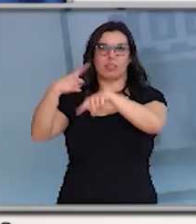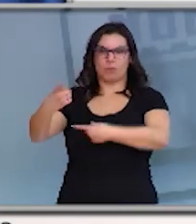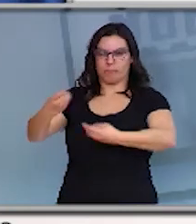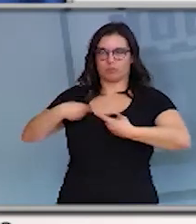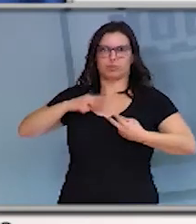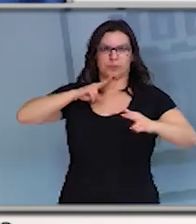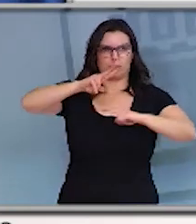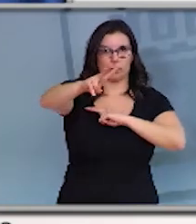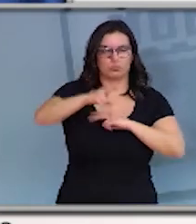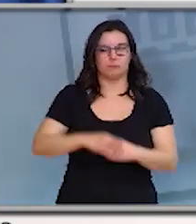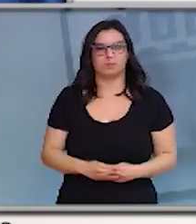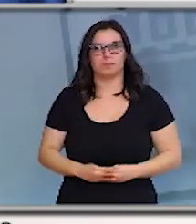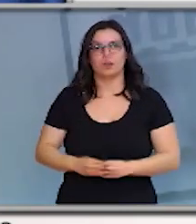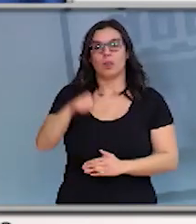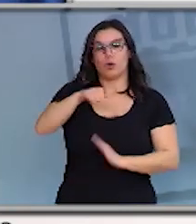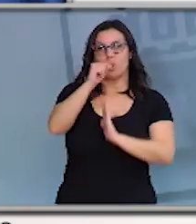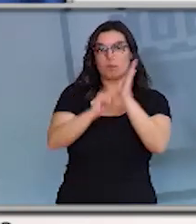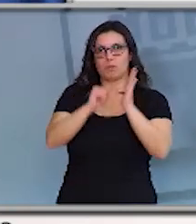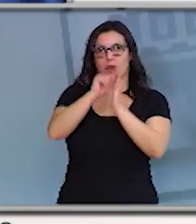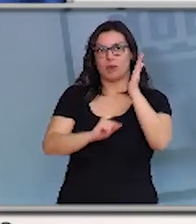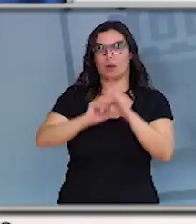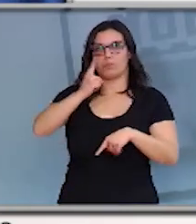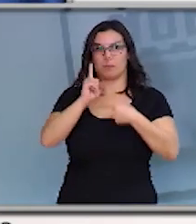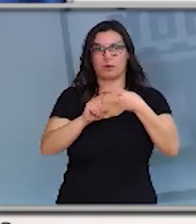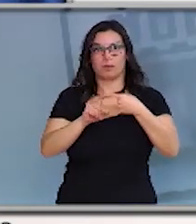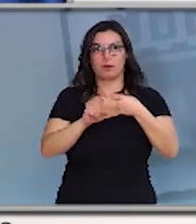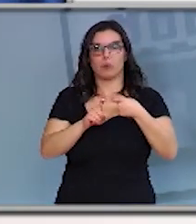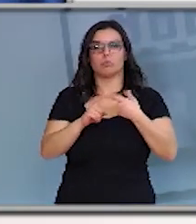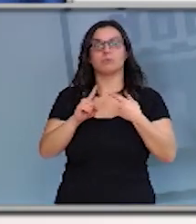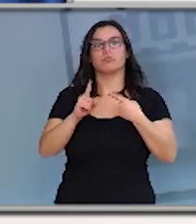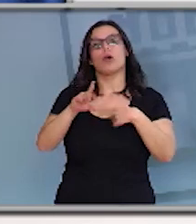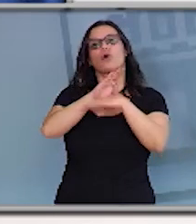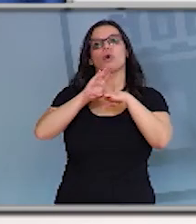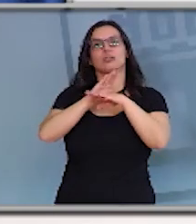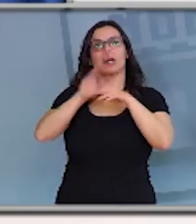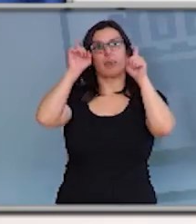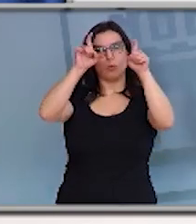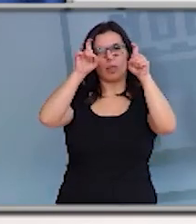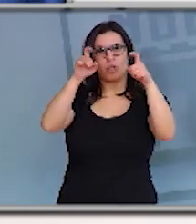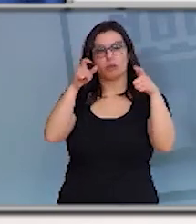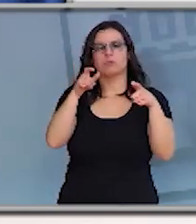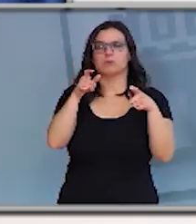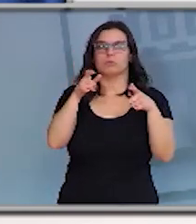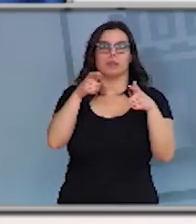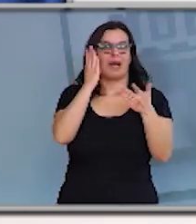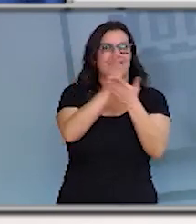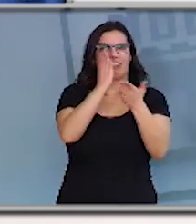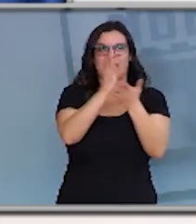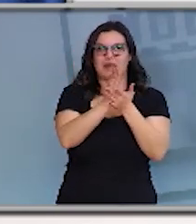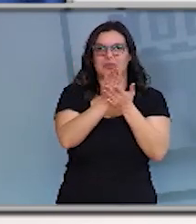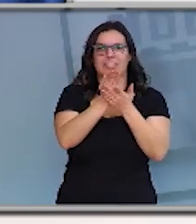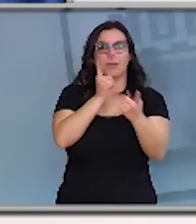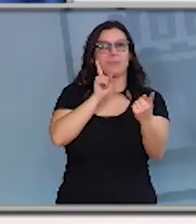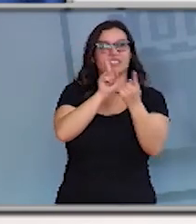Sobre las medidas tomadas en el día de hoy, en primer lugar, la Consejería de Educación se suspende la actividad docente presencial